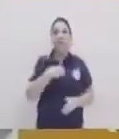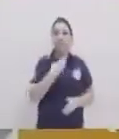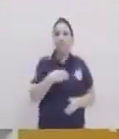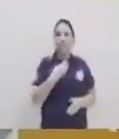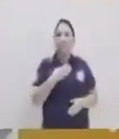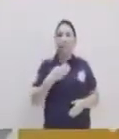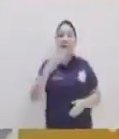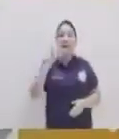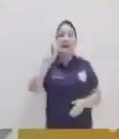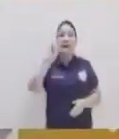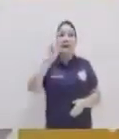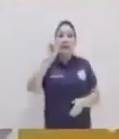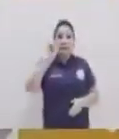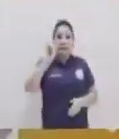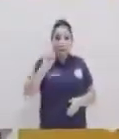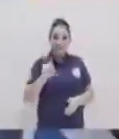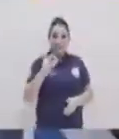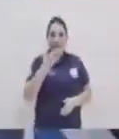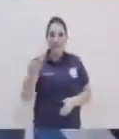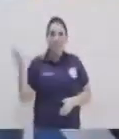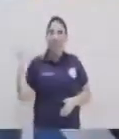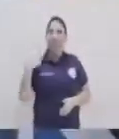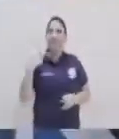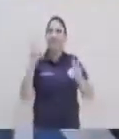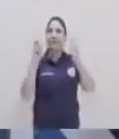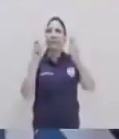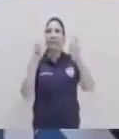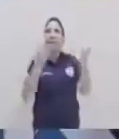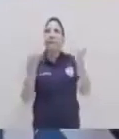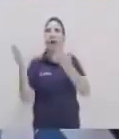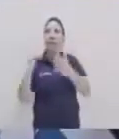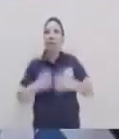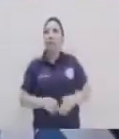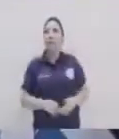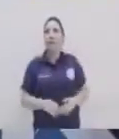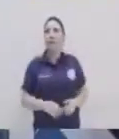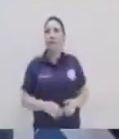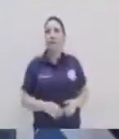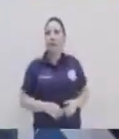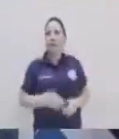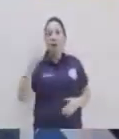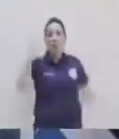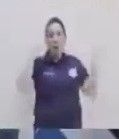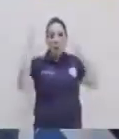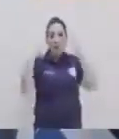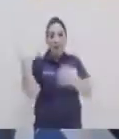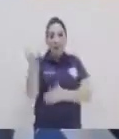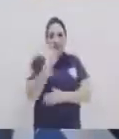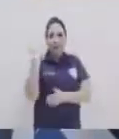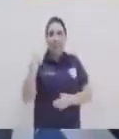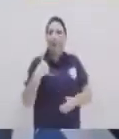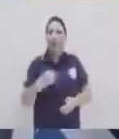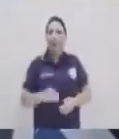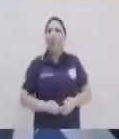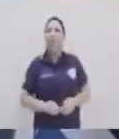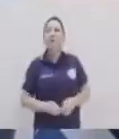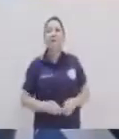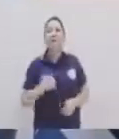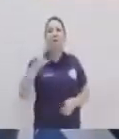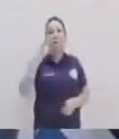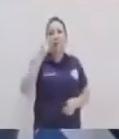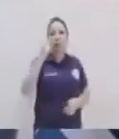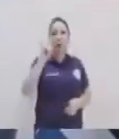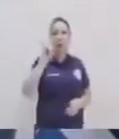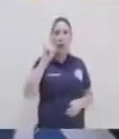hoy nos acompaña Iris Arreaga. Iris, bienvenida. ¿Cuál es el tema de hoy? ¿Qué tal, André? Hola, ya en casa también. Pues hoy vamos a ver